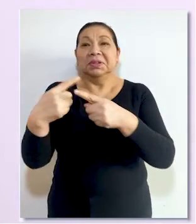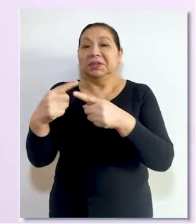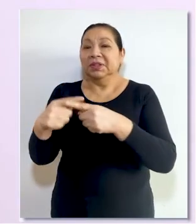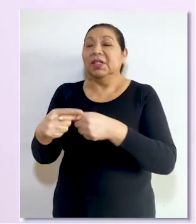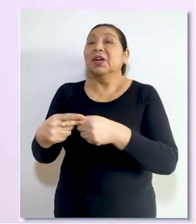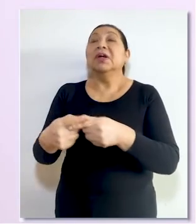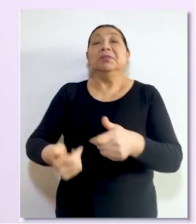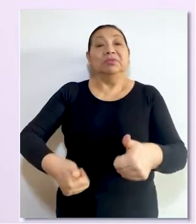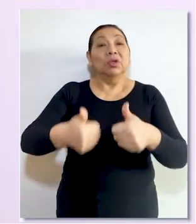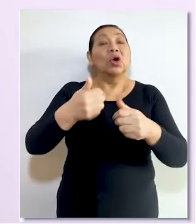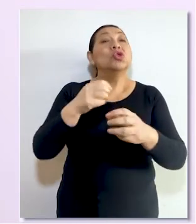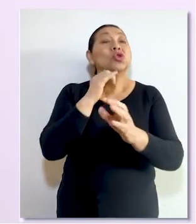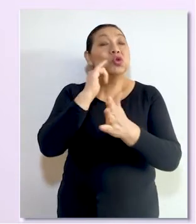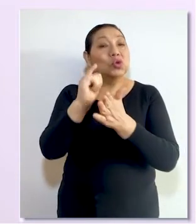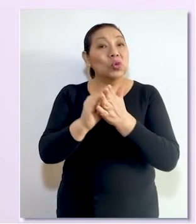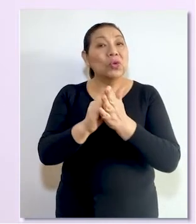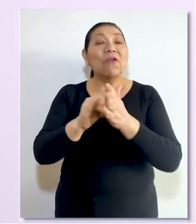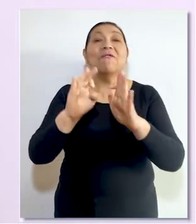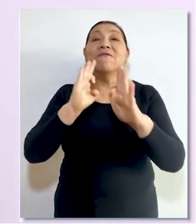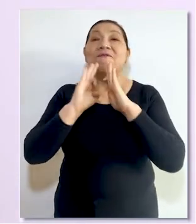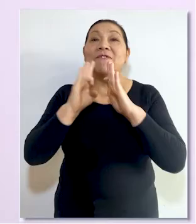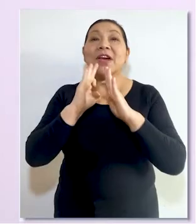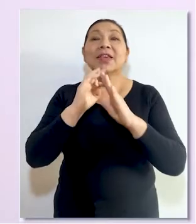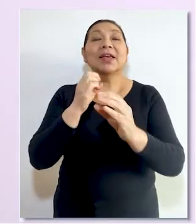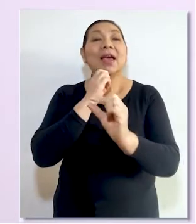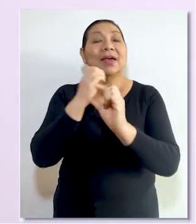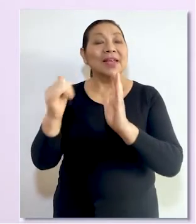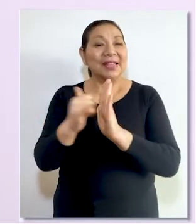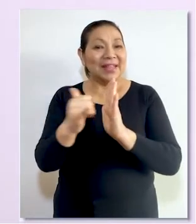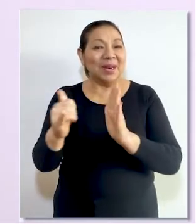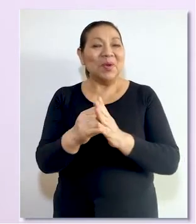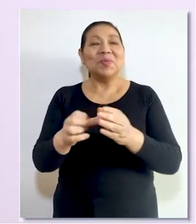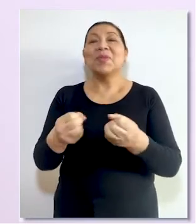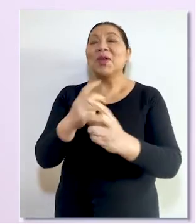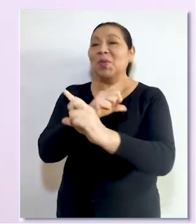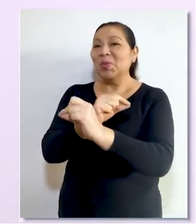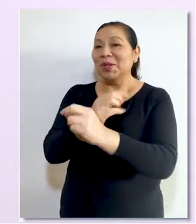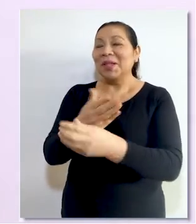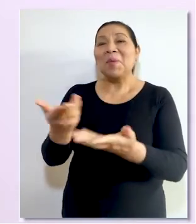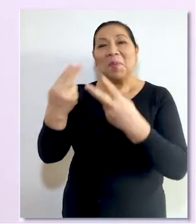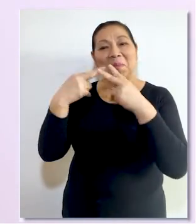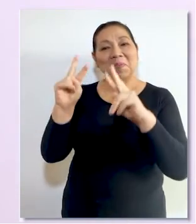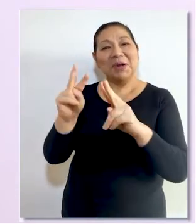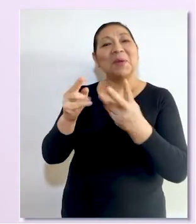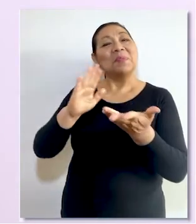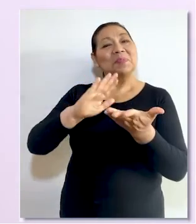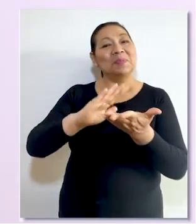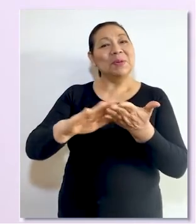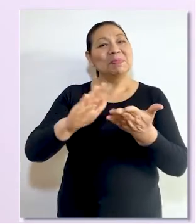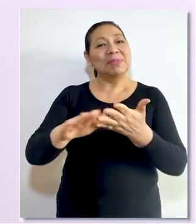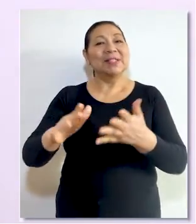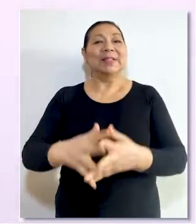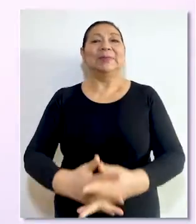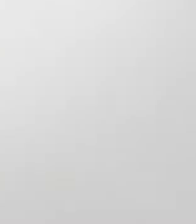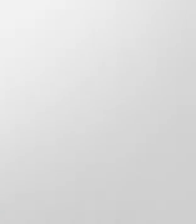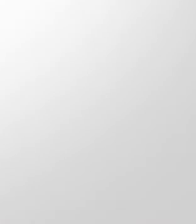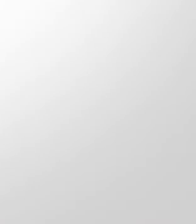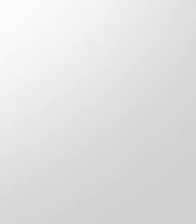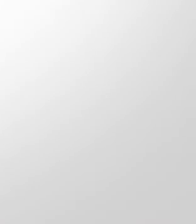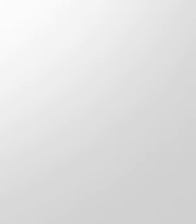seguirnos en nuestras cuentas oficiales de YouTube, Facebook, Instagram y Twitter. Muchísimas gracias por vernos. Permiso.